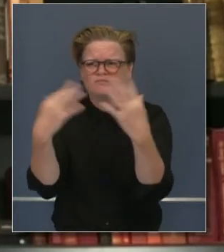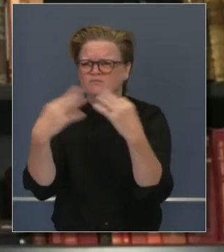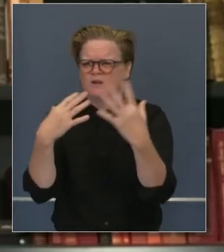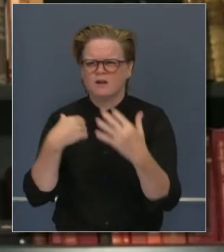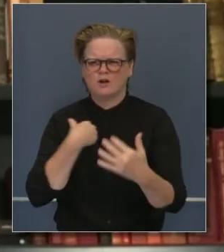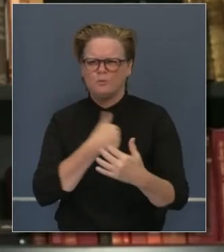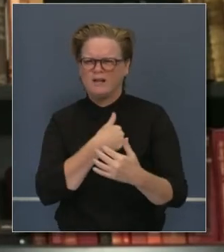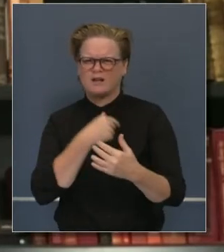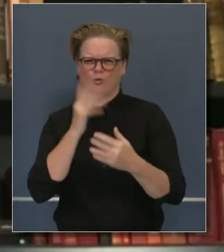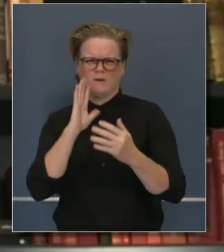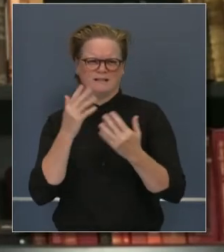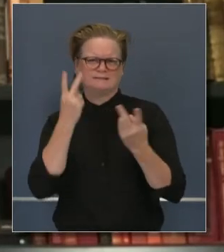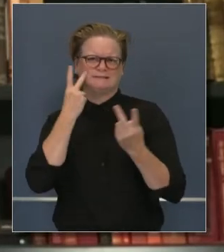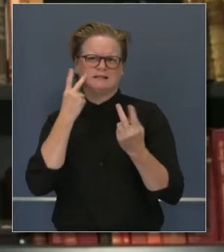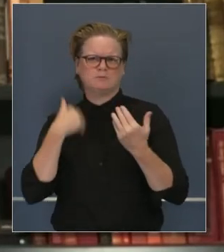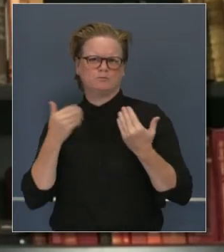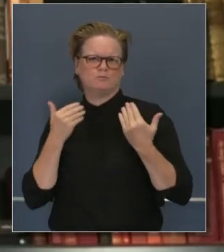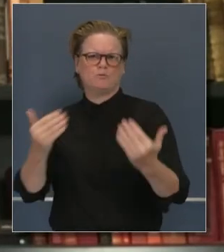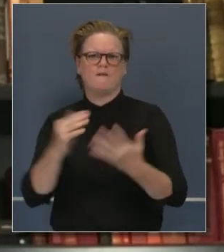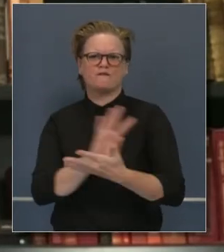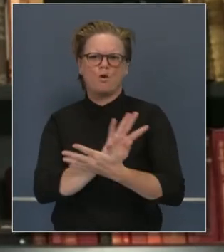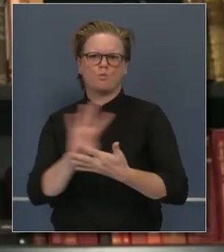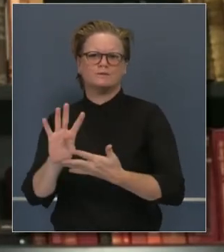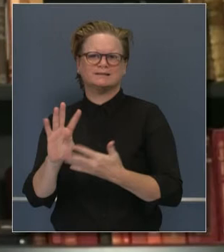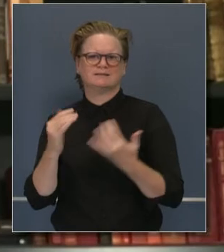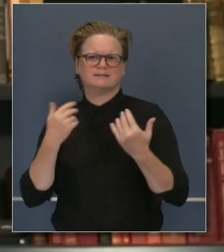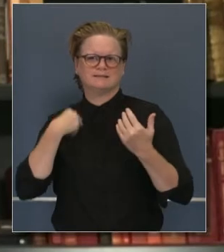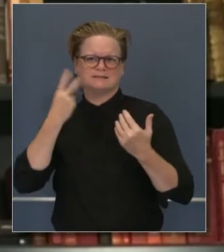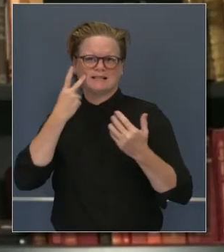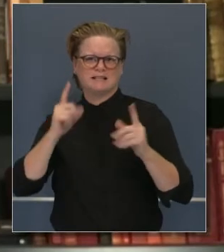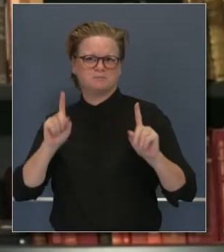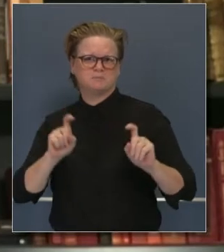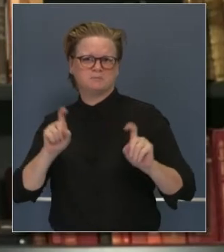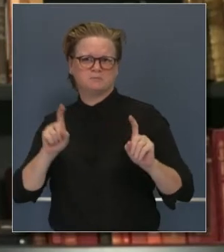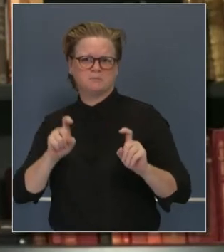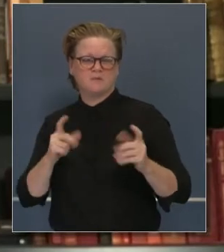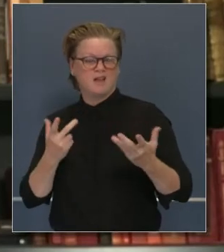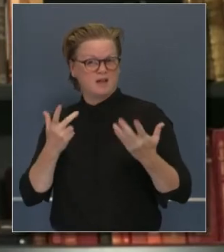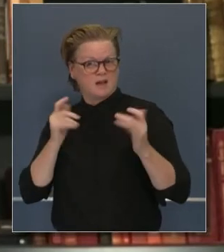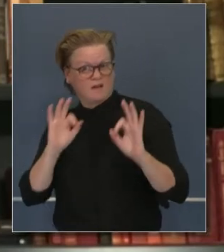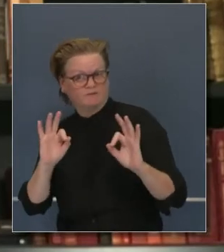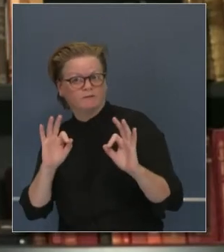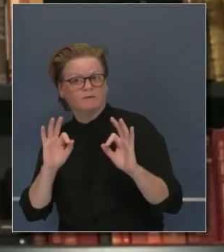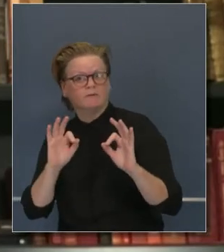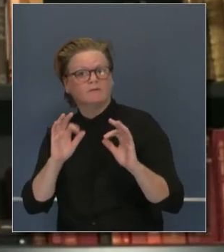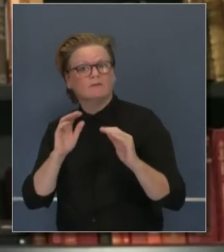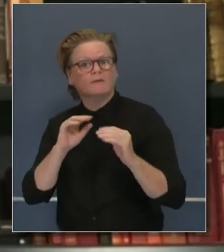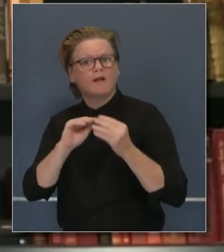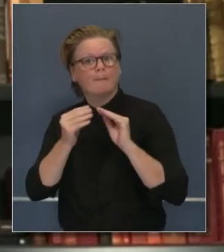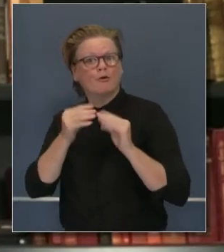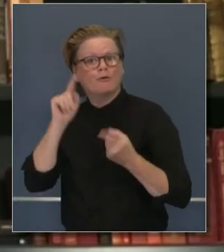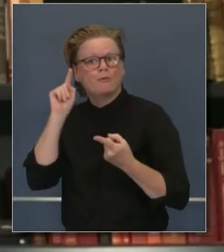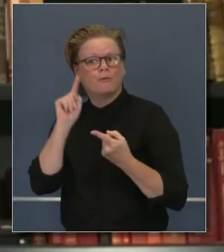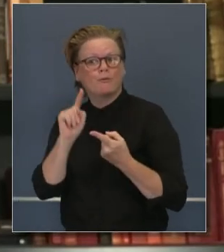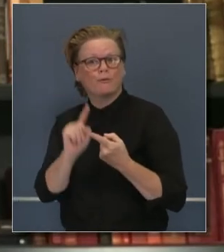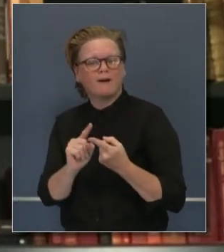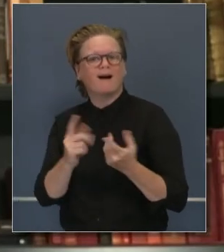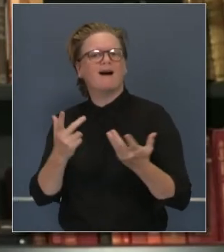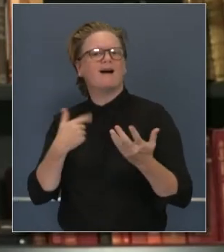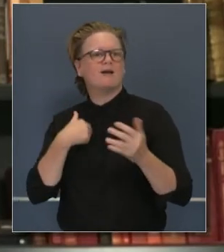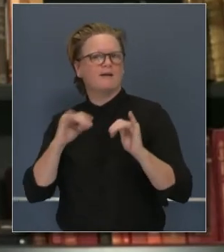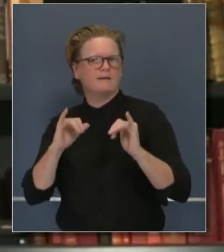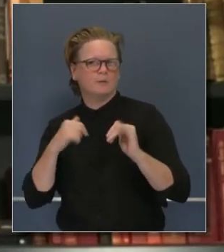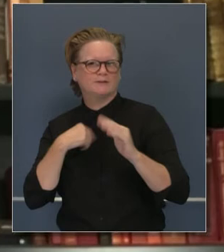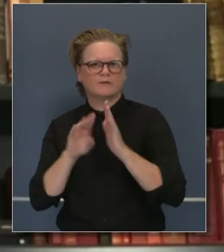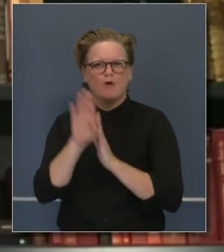en base al aumento considerable de los índices de transmisión. Creemos en una estrategia